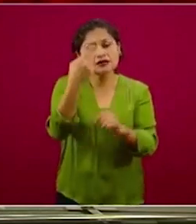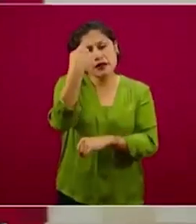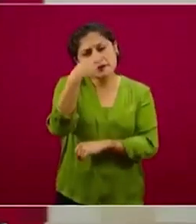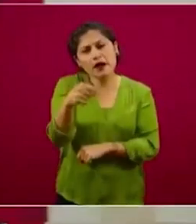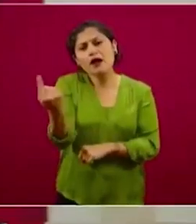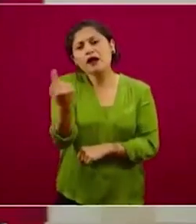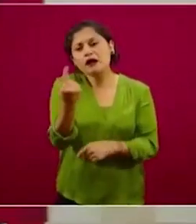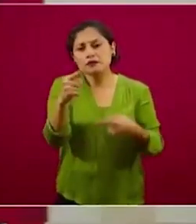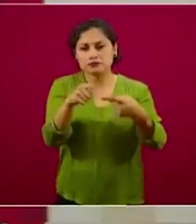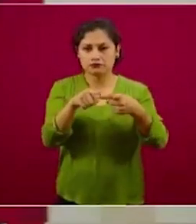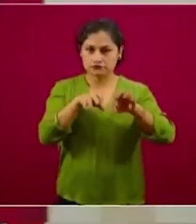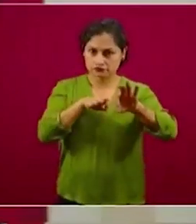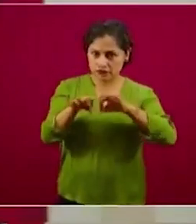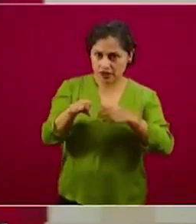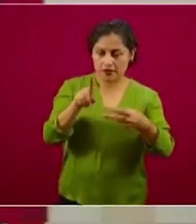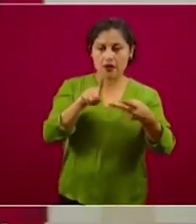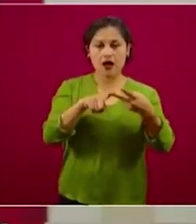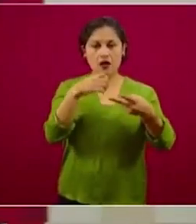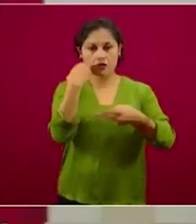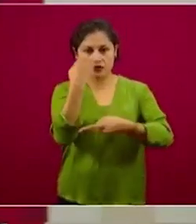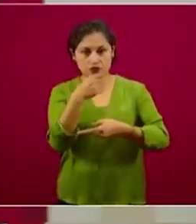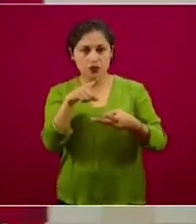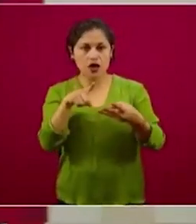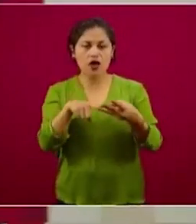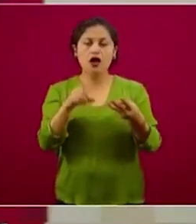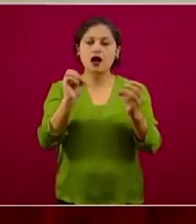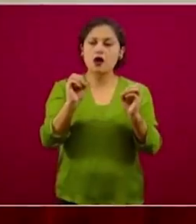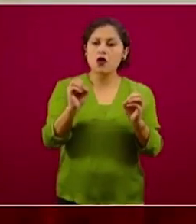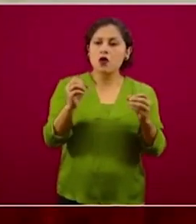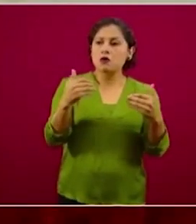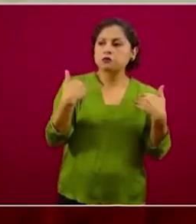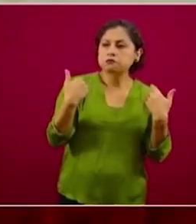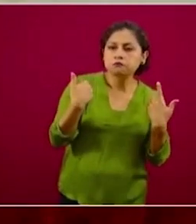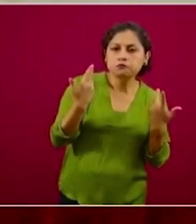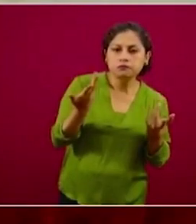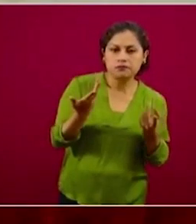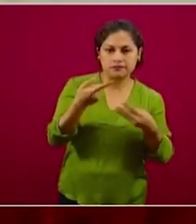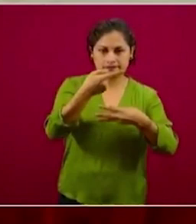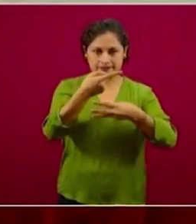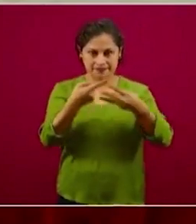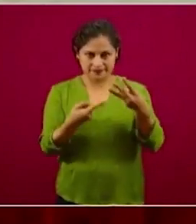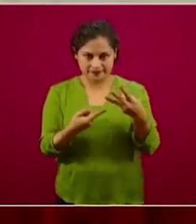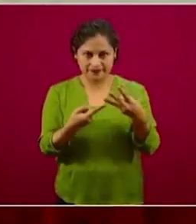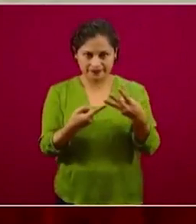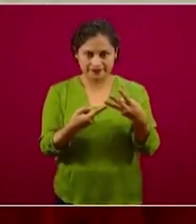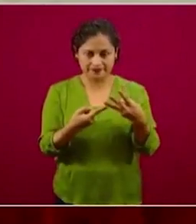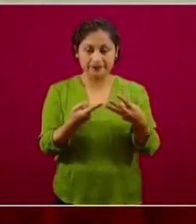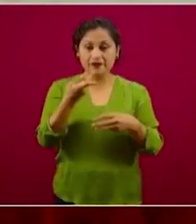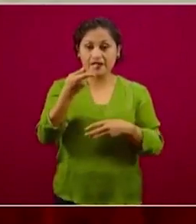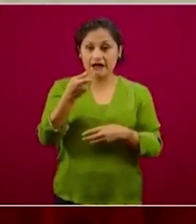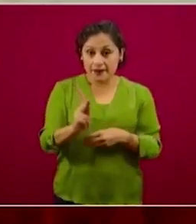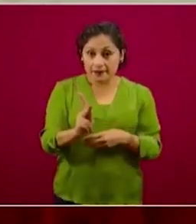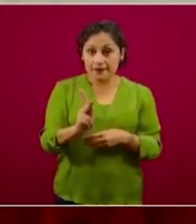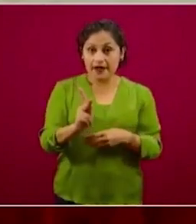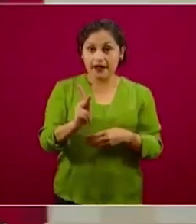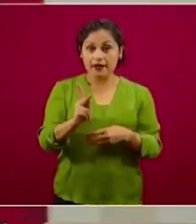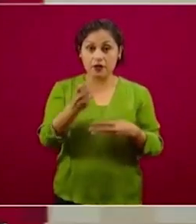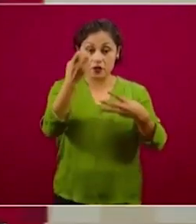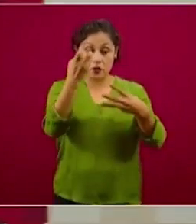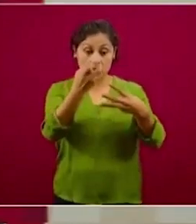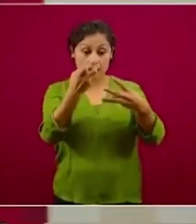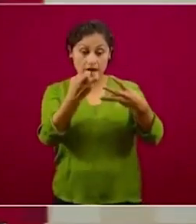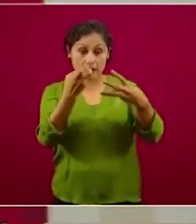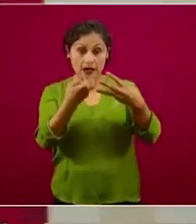trabajo, escuela o recreación. Entonces, al prohibir o restringir o